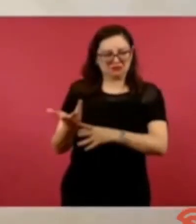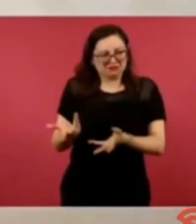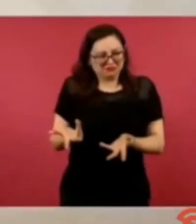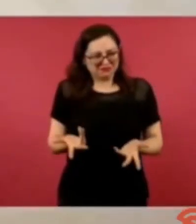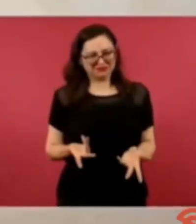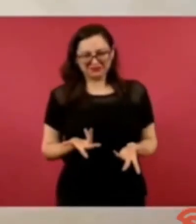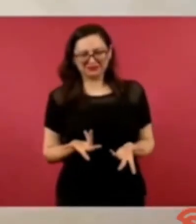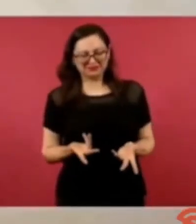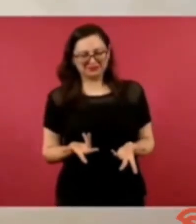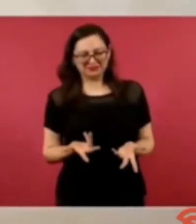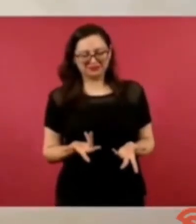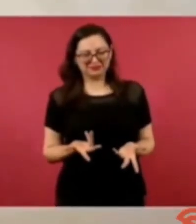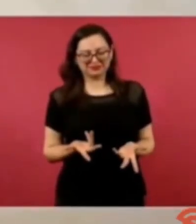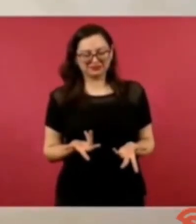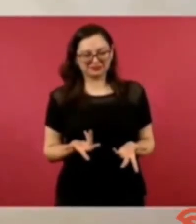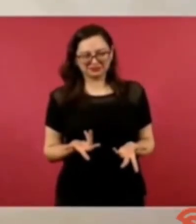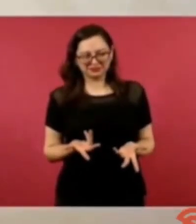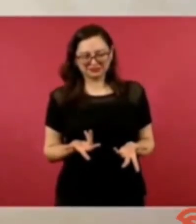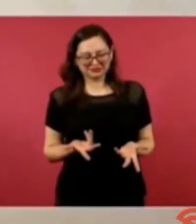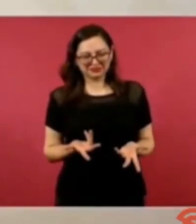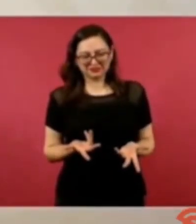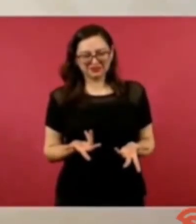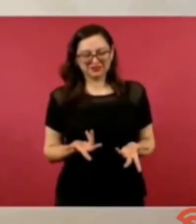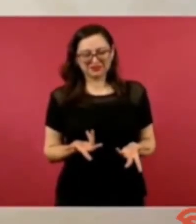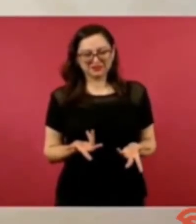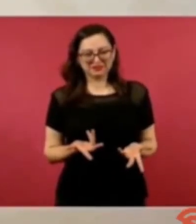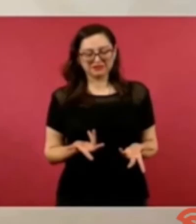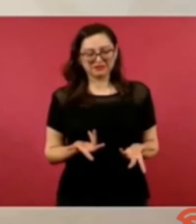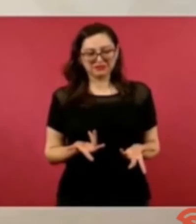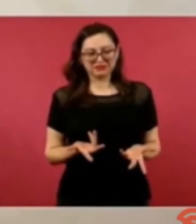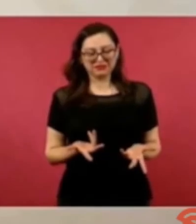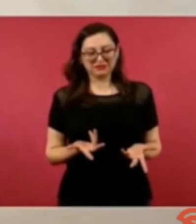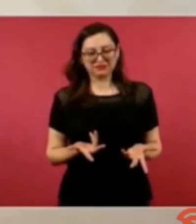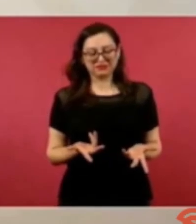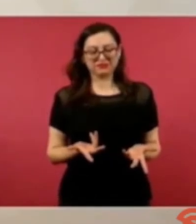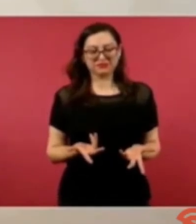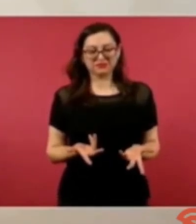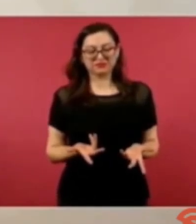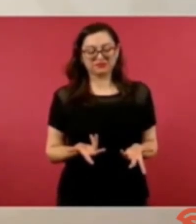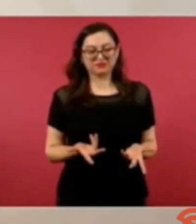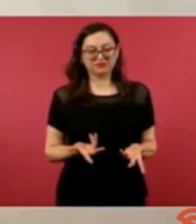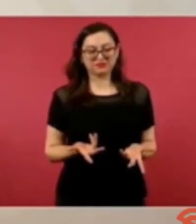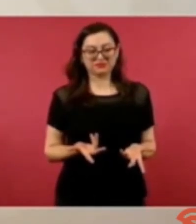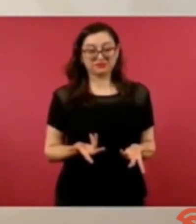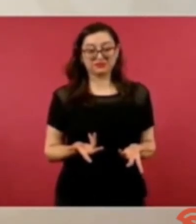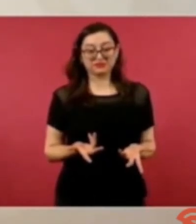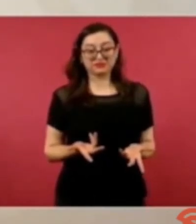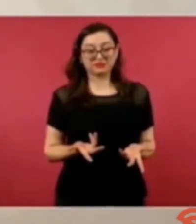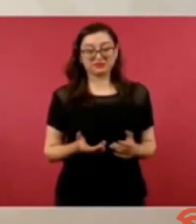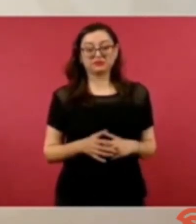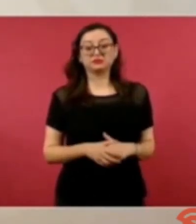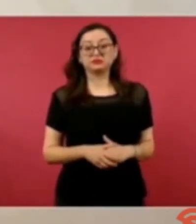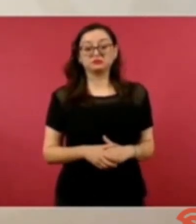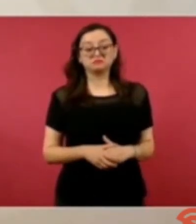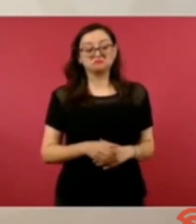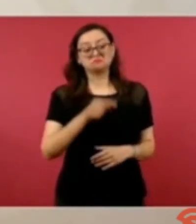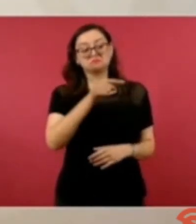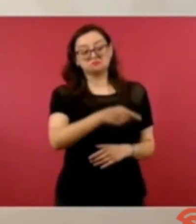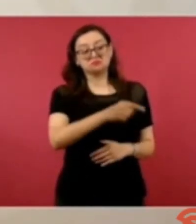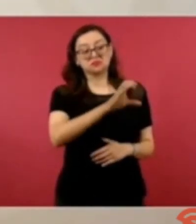porque no es igual que este Claudio diga que yo soy